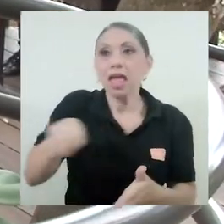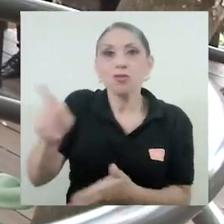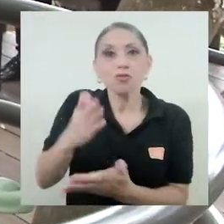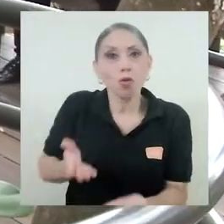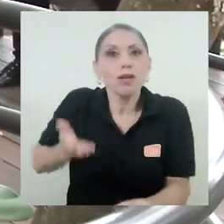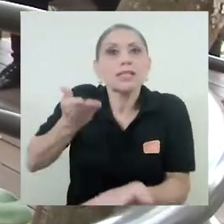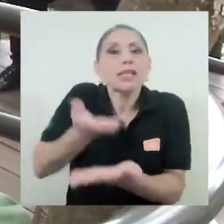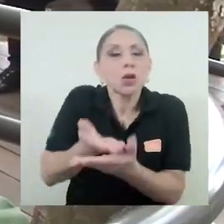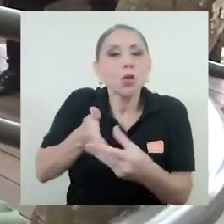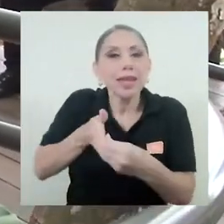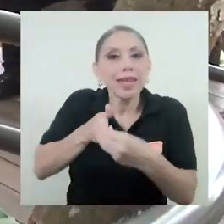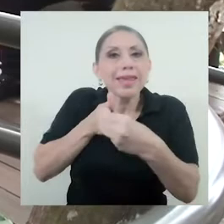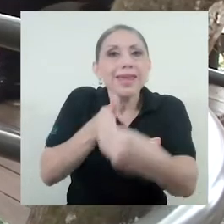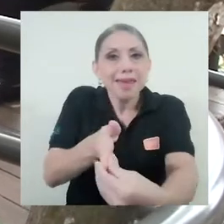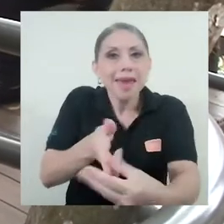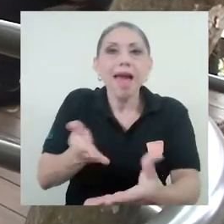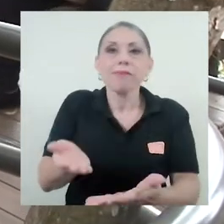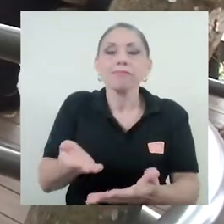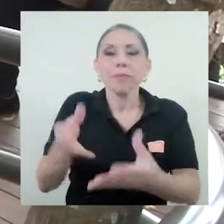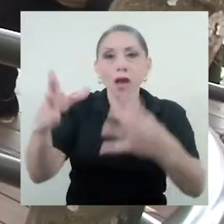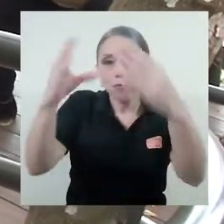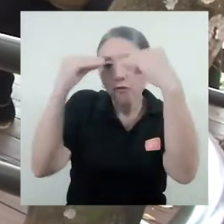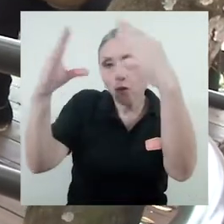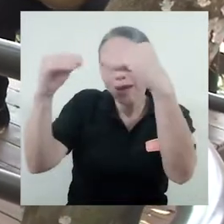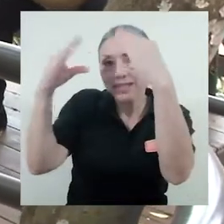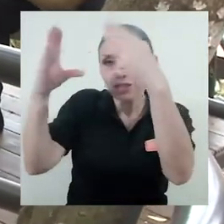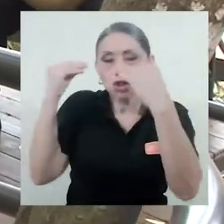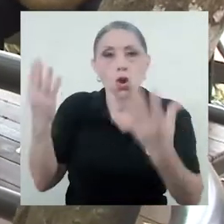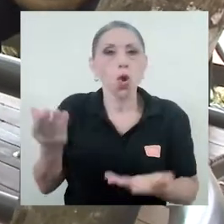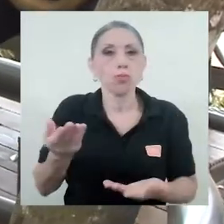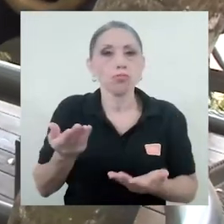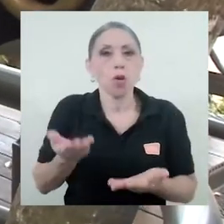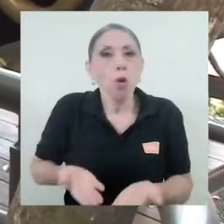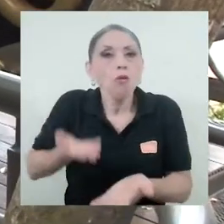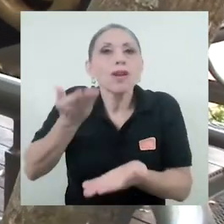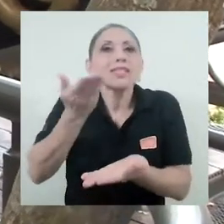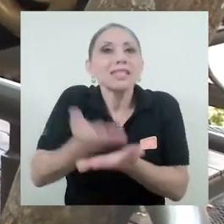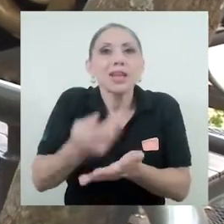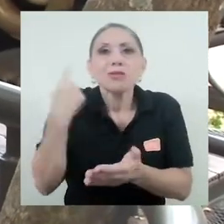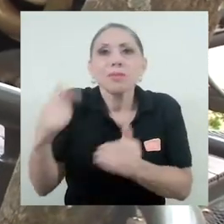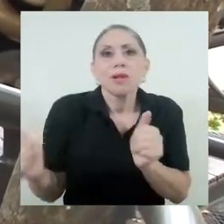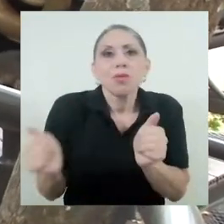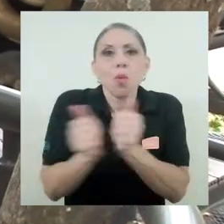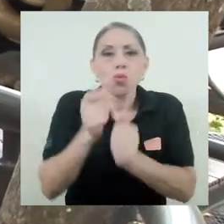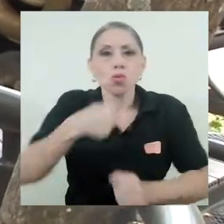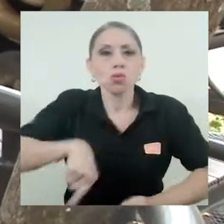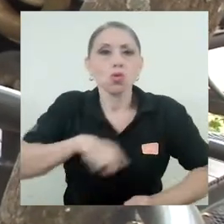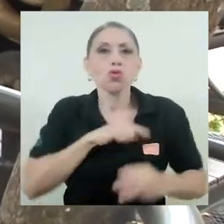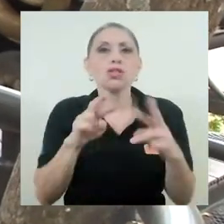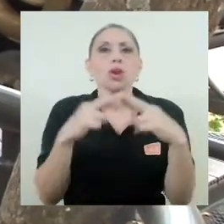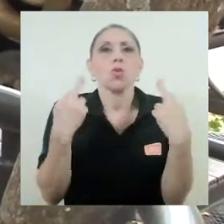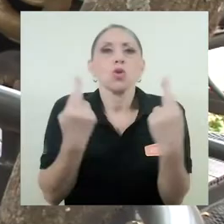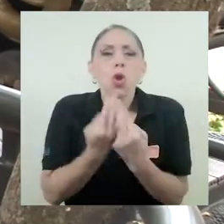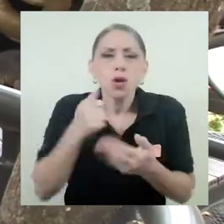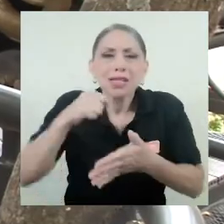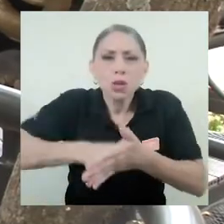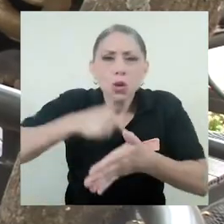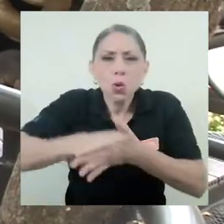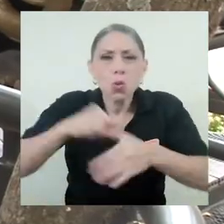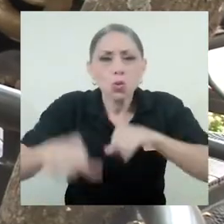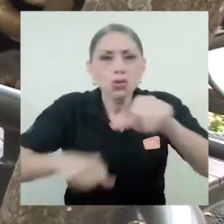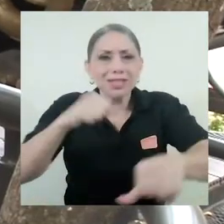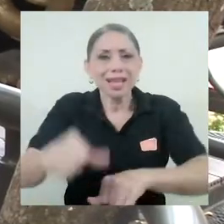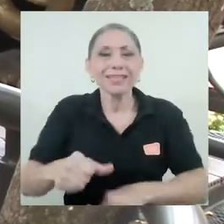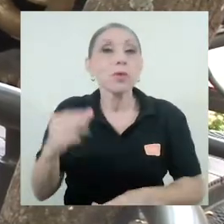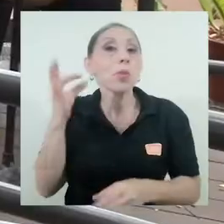ofrecieron guía, nos ofrecieron información, nos ofrecieron estar con nosotros en las reuniones, en las